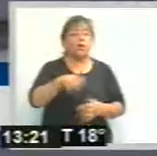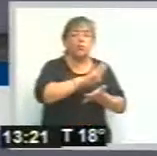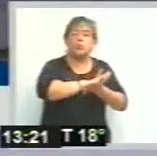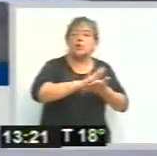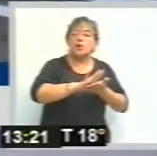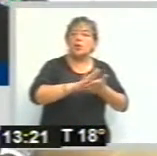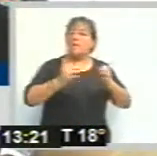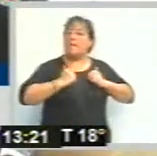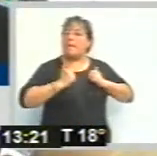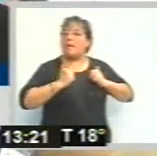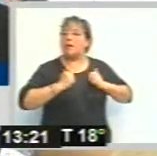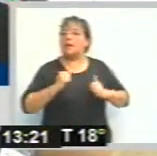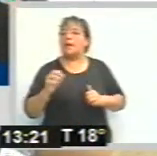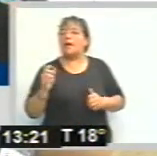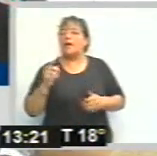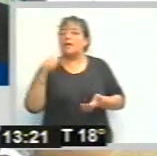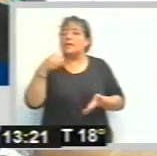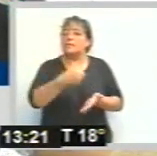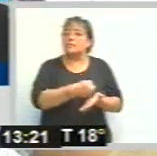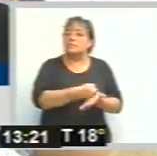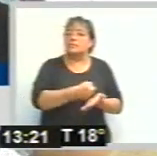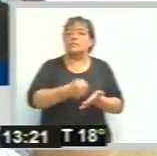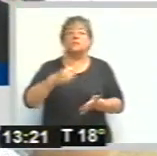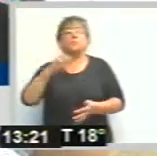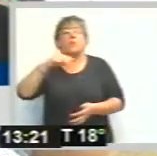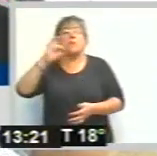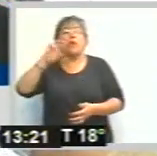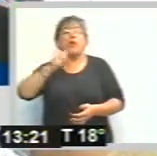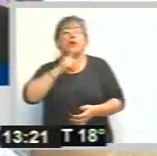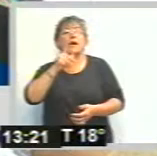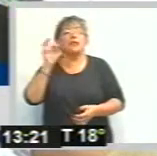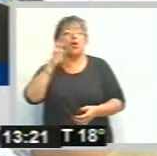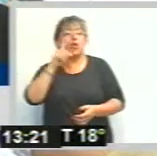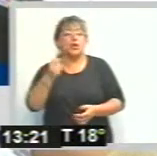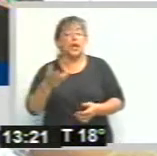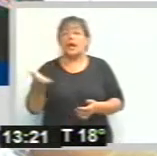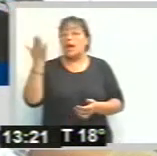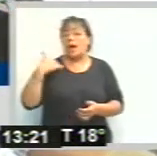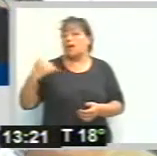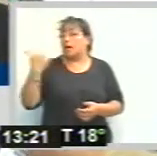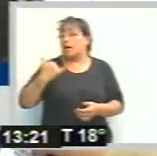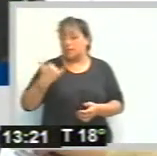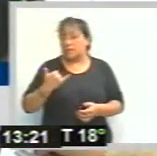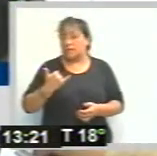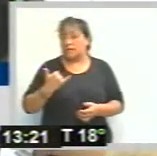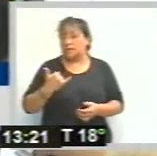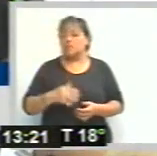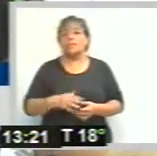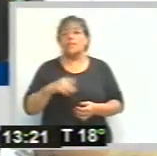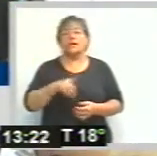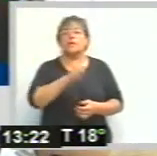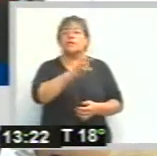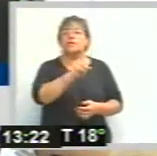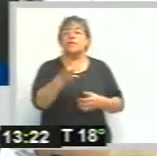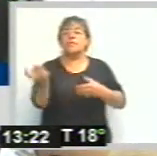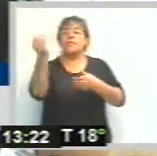...previsional, que viene a sumarse a la moratoria que existía en su momento, que fue el llamado Plan de